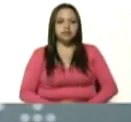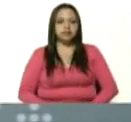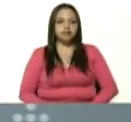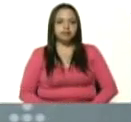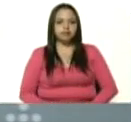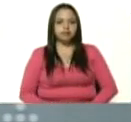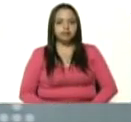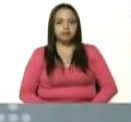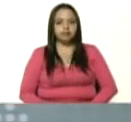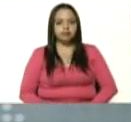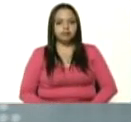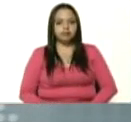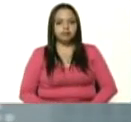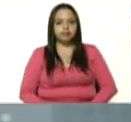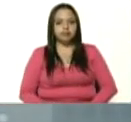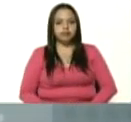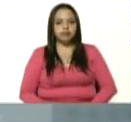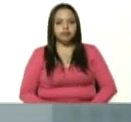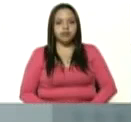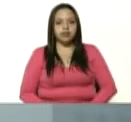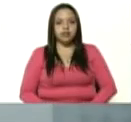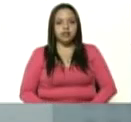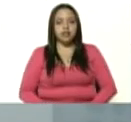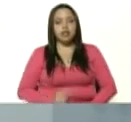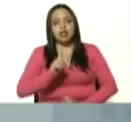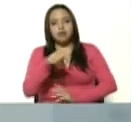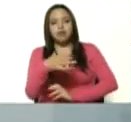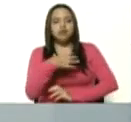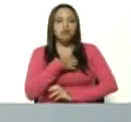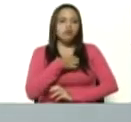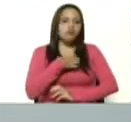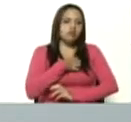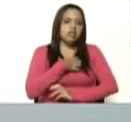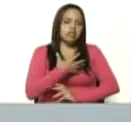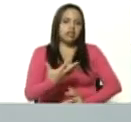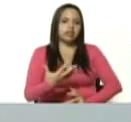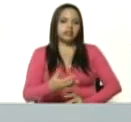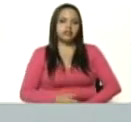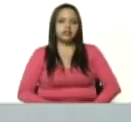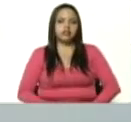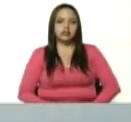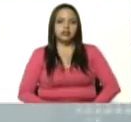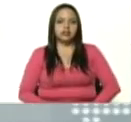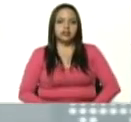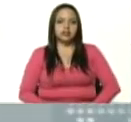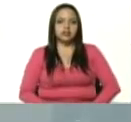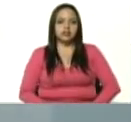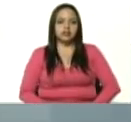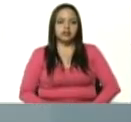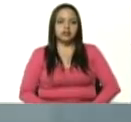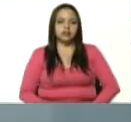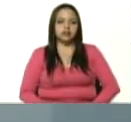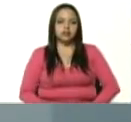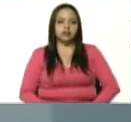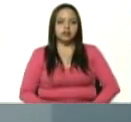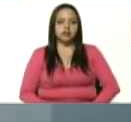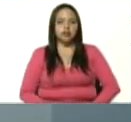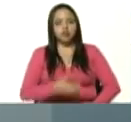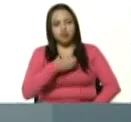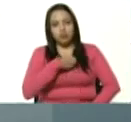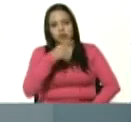Stephanie Gruber, sobrina. Teniente, Leonel Mijares. Teniente, sobrino.